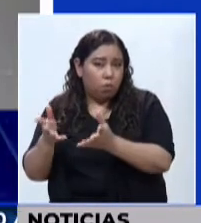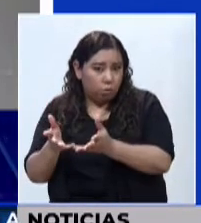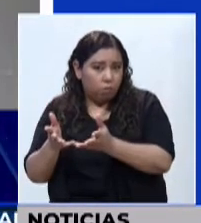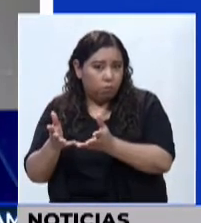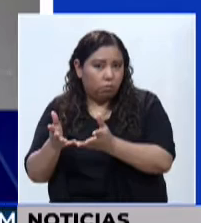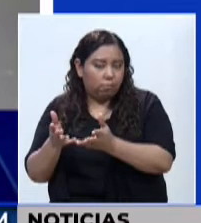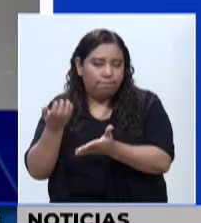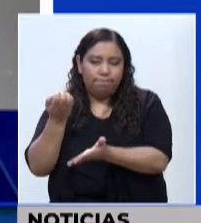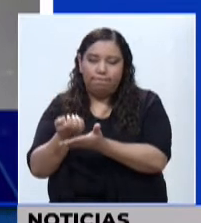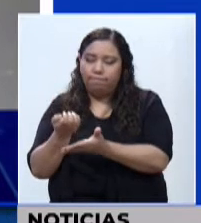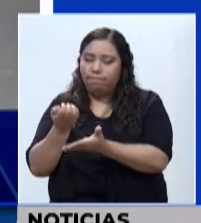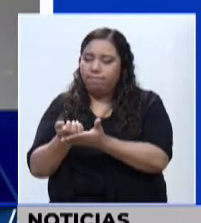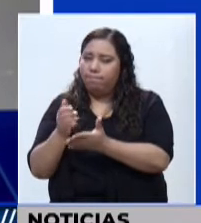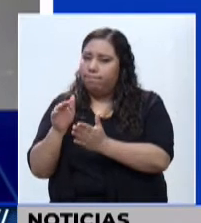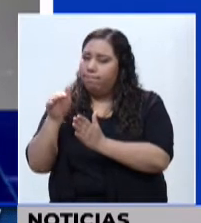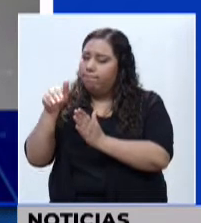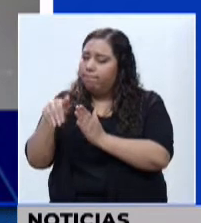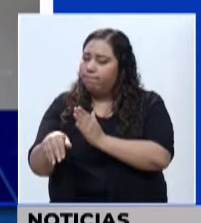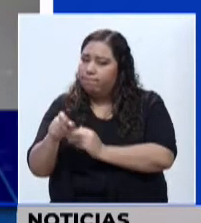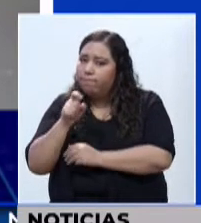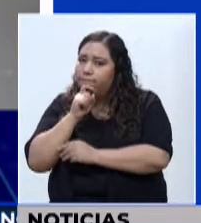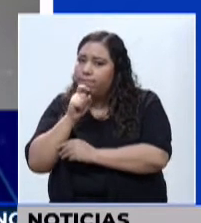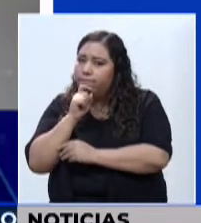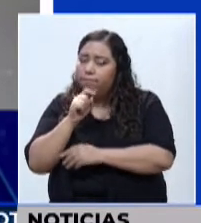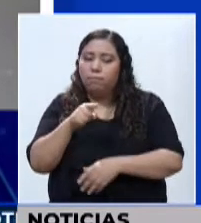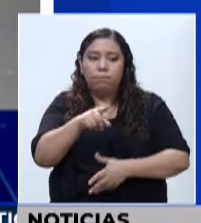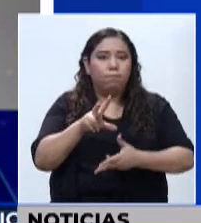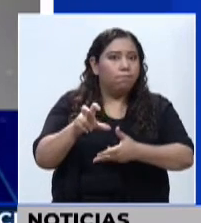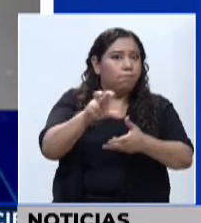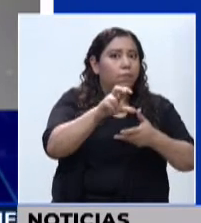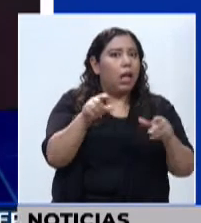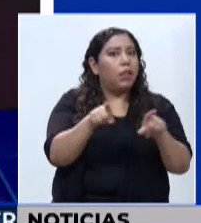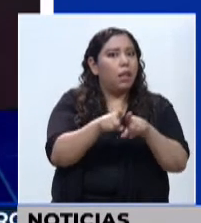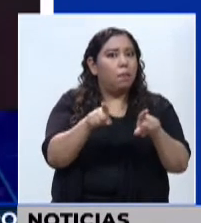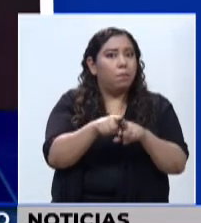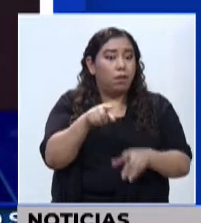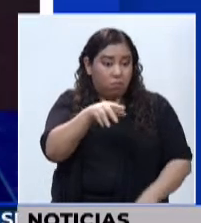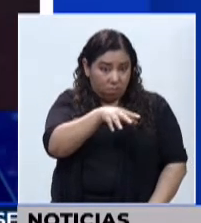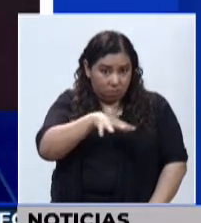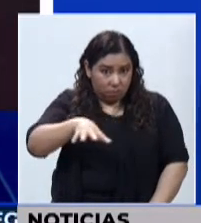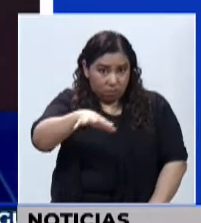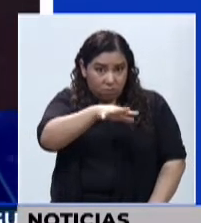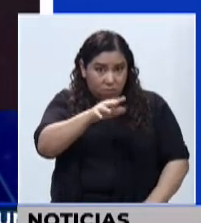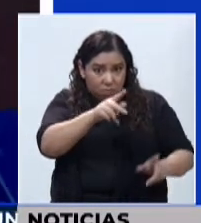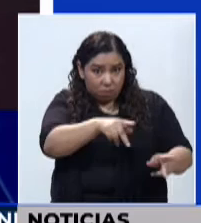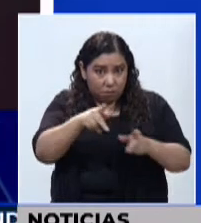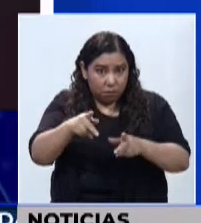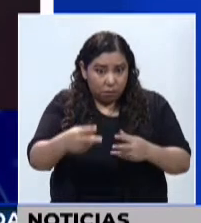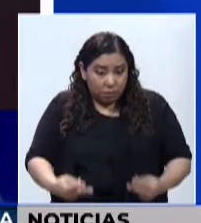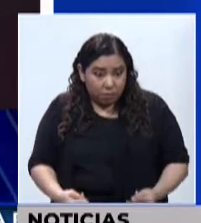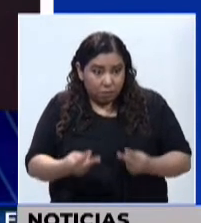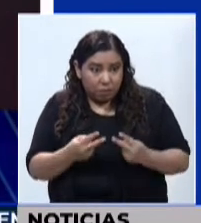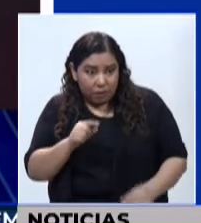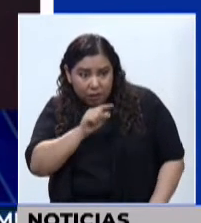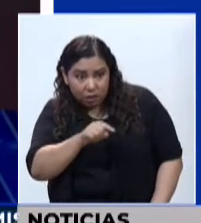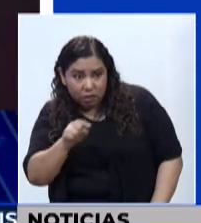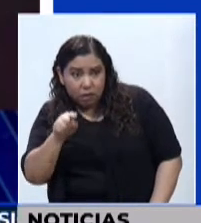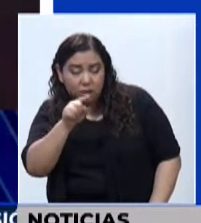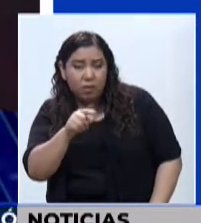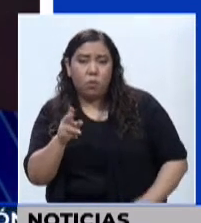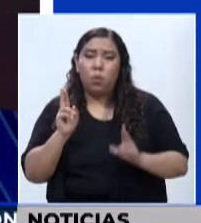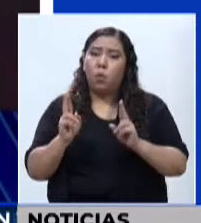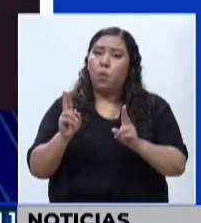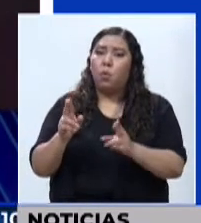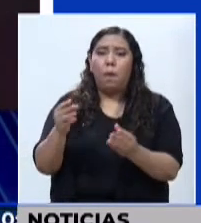tropicales Eta e Iota, por lo que urgen vacunas para las personas que viven en esas zonas y otras partes del país. Suazo